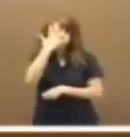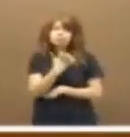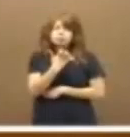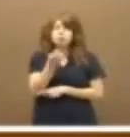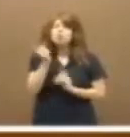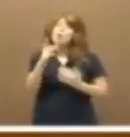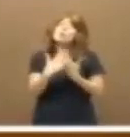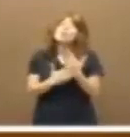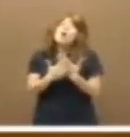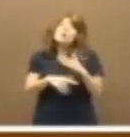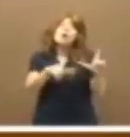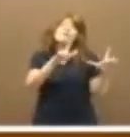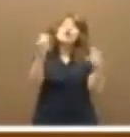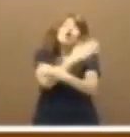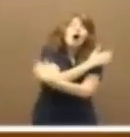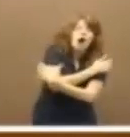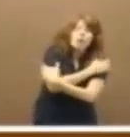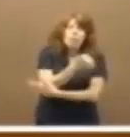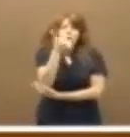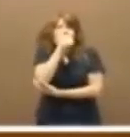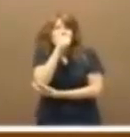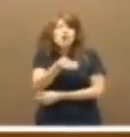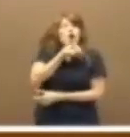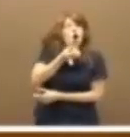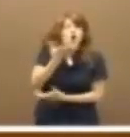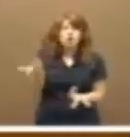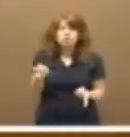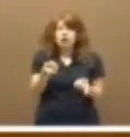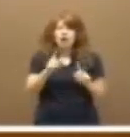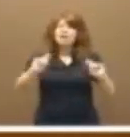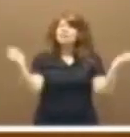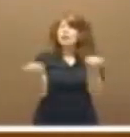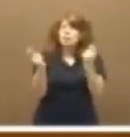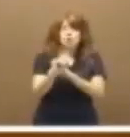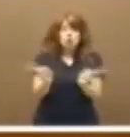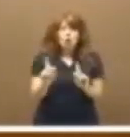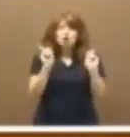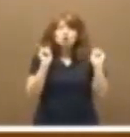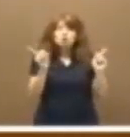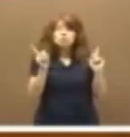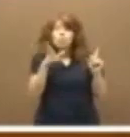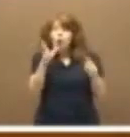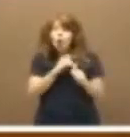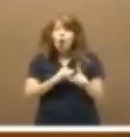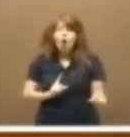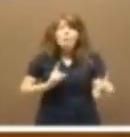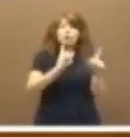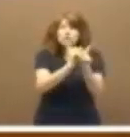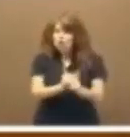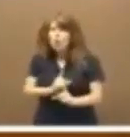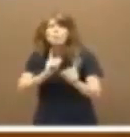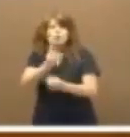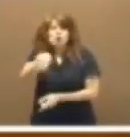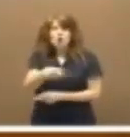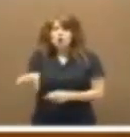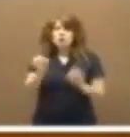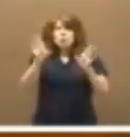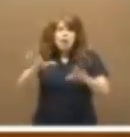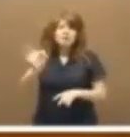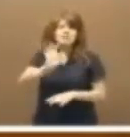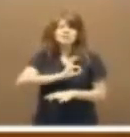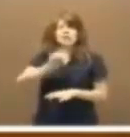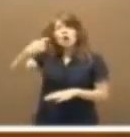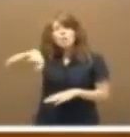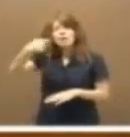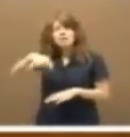No un Gobierno de fotos, abrazos, vinos, rosas y celebraciones. No son la oposición oposición de la oposición, como el señor